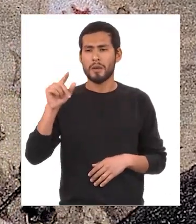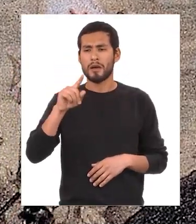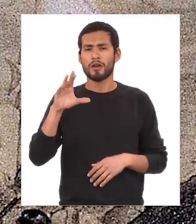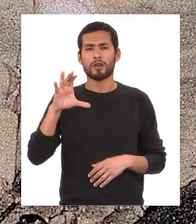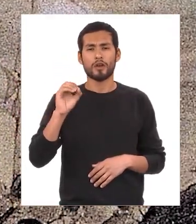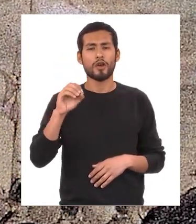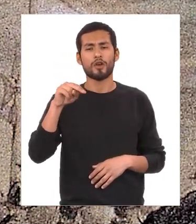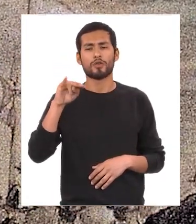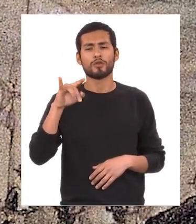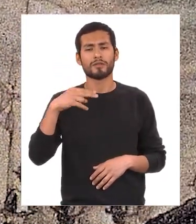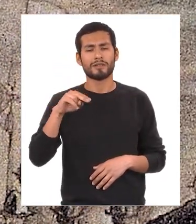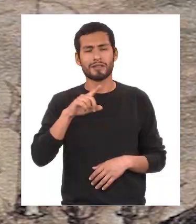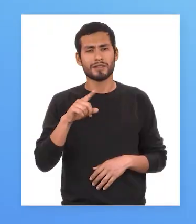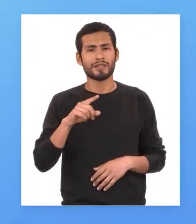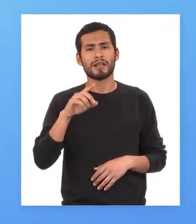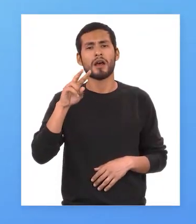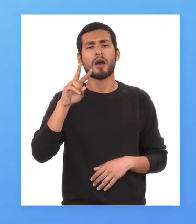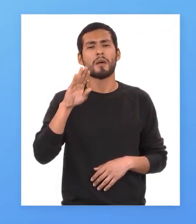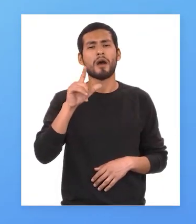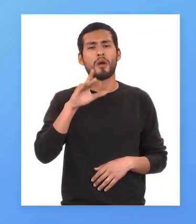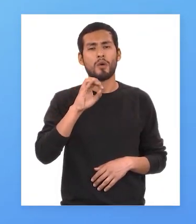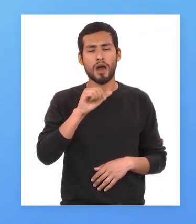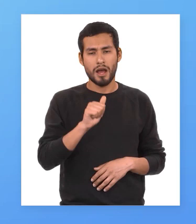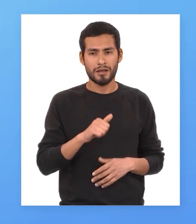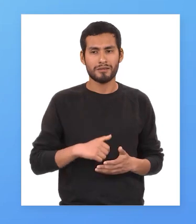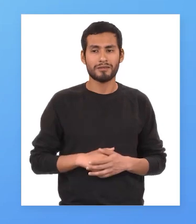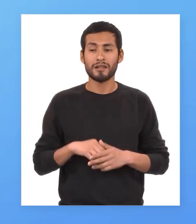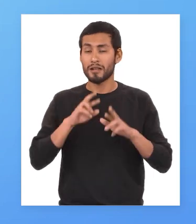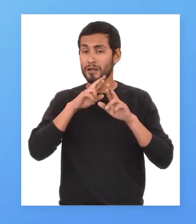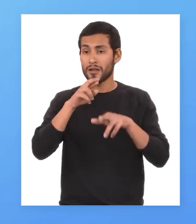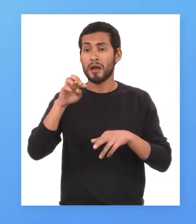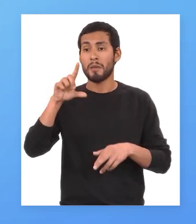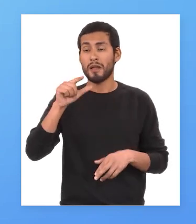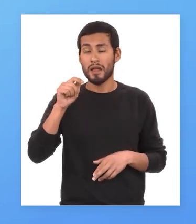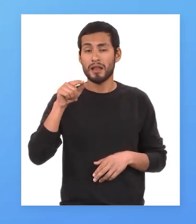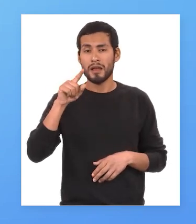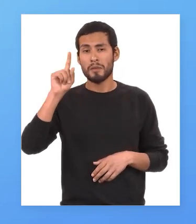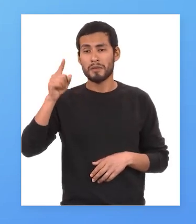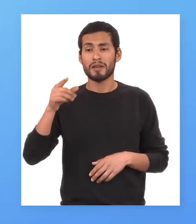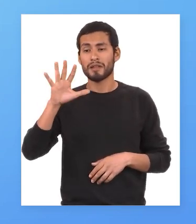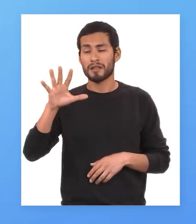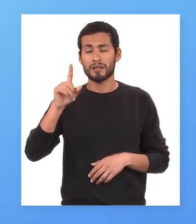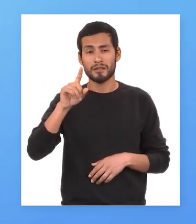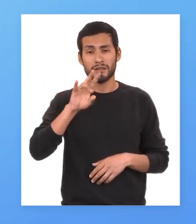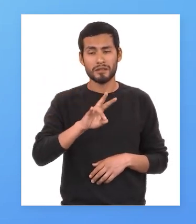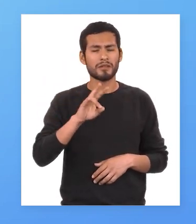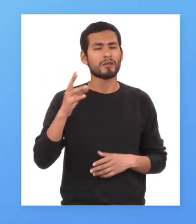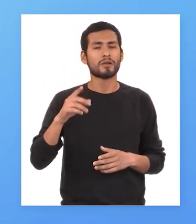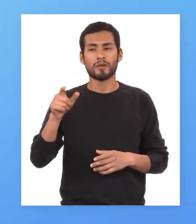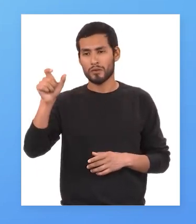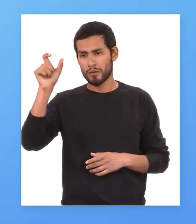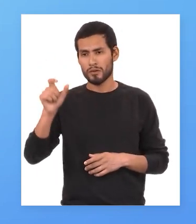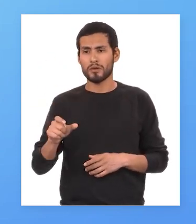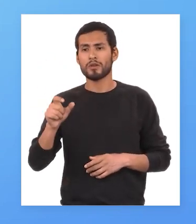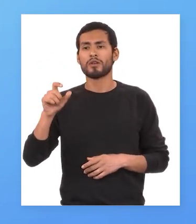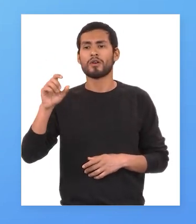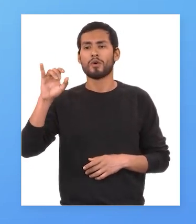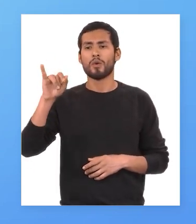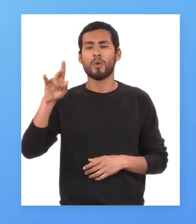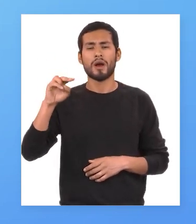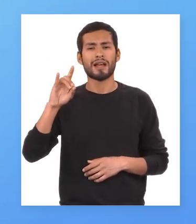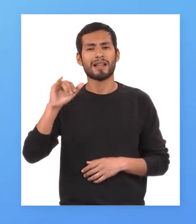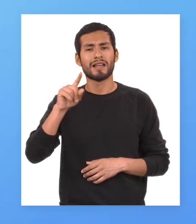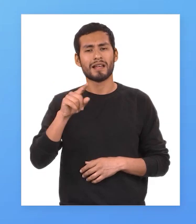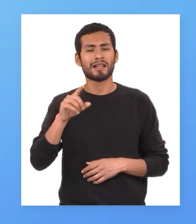vasco núñez de balboa el río de la plata en 1517 fue descubierto por juan